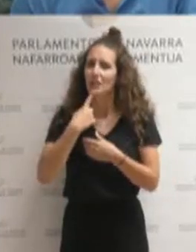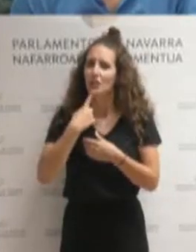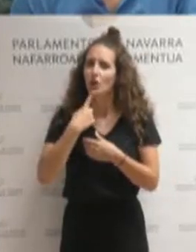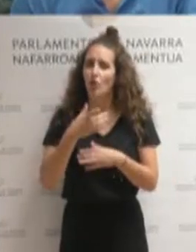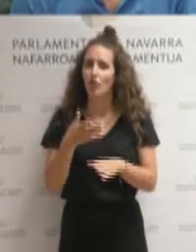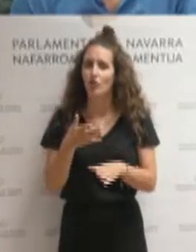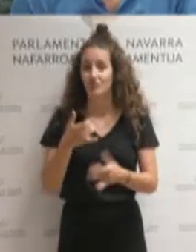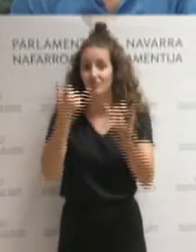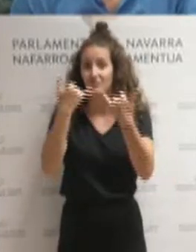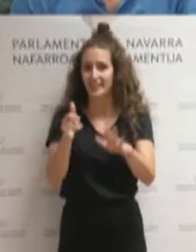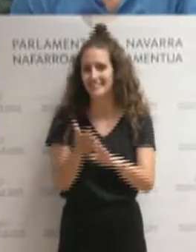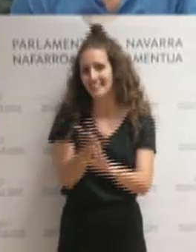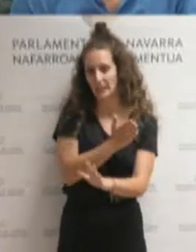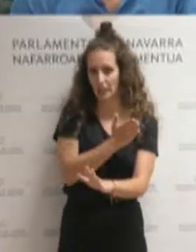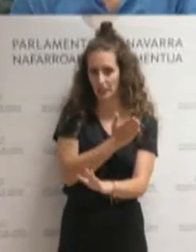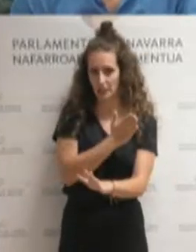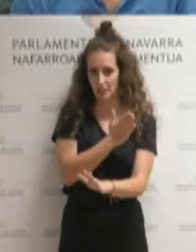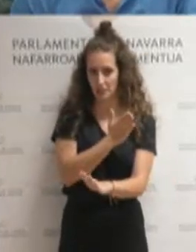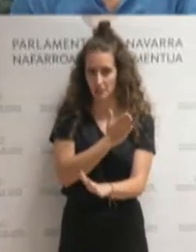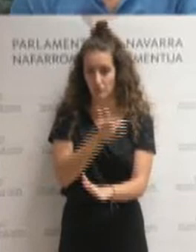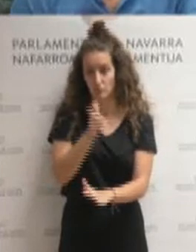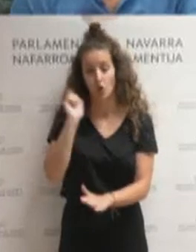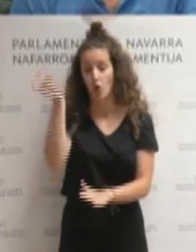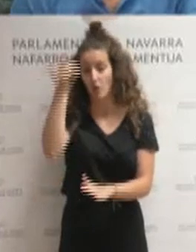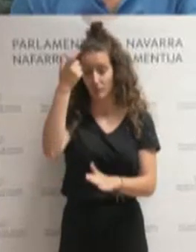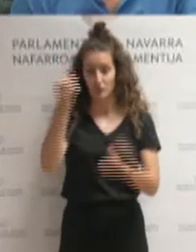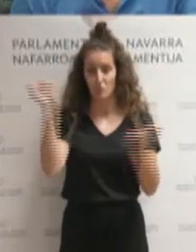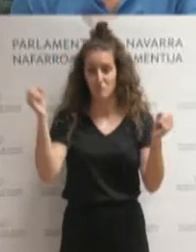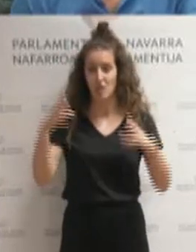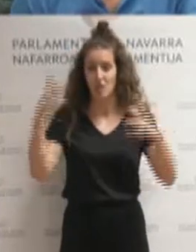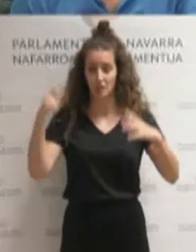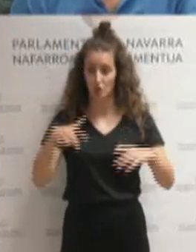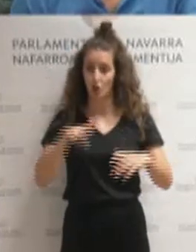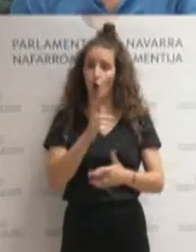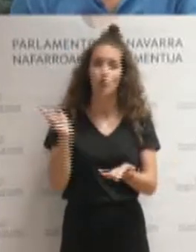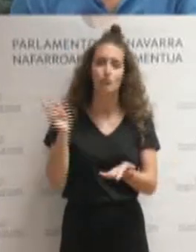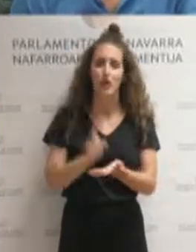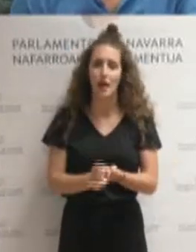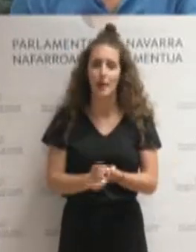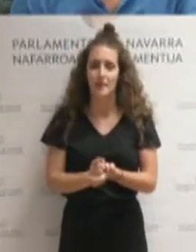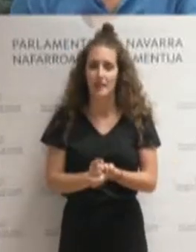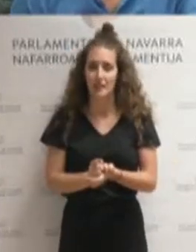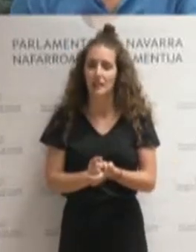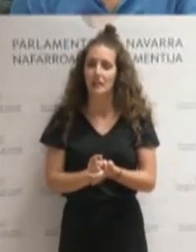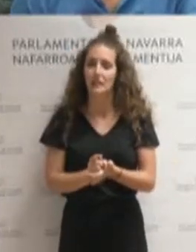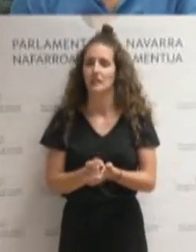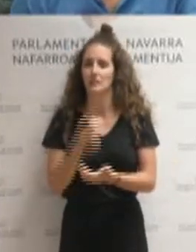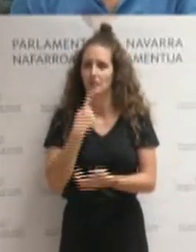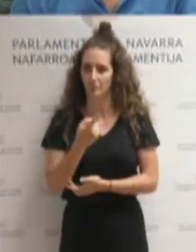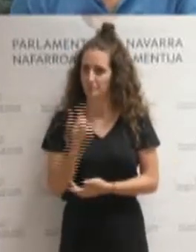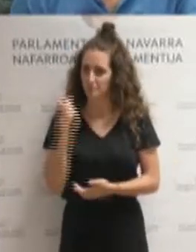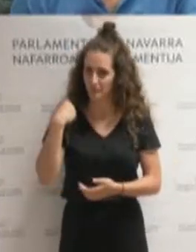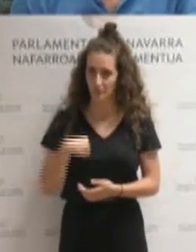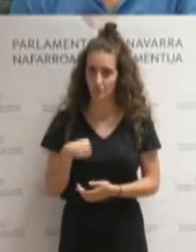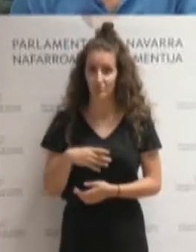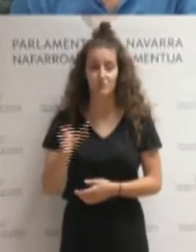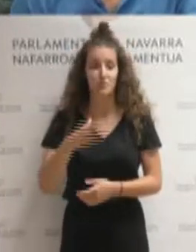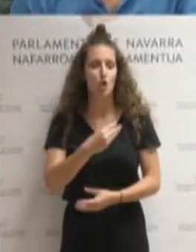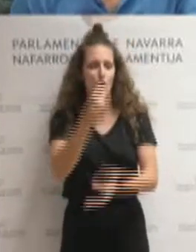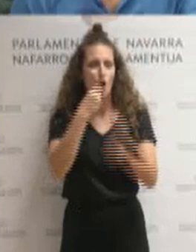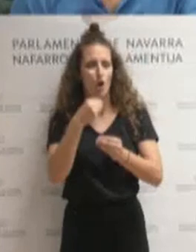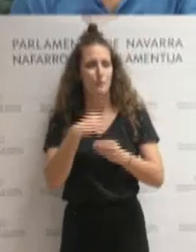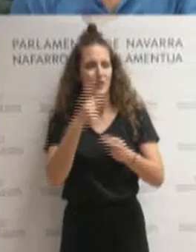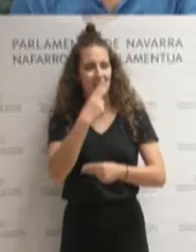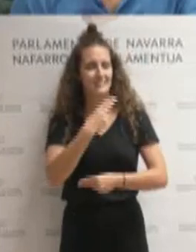El concepto mágico que, por segundo año consecutivo, en fin, hemos puesto encima de la mesa. Comidas populares hasta